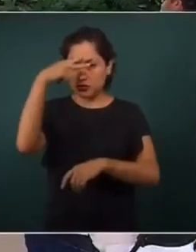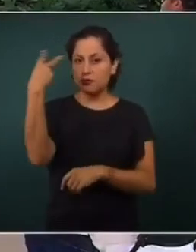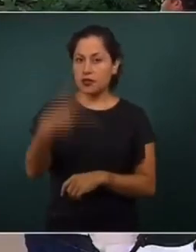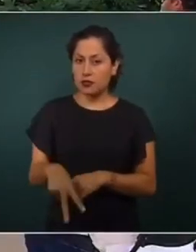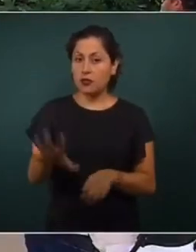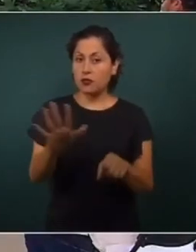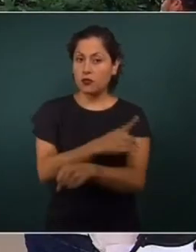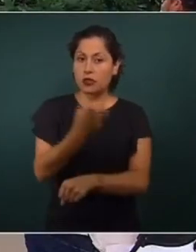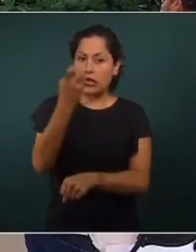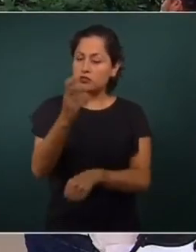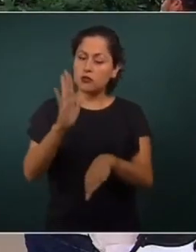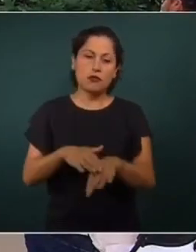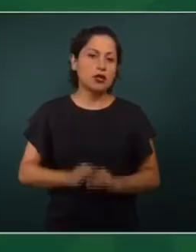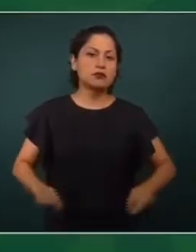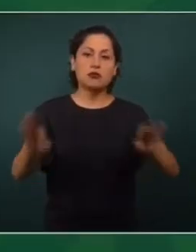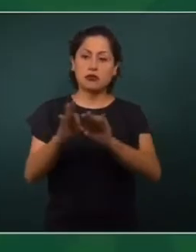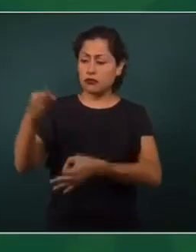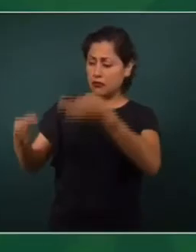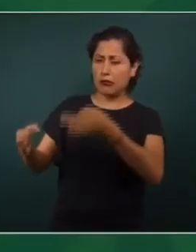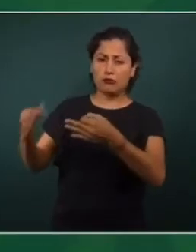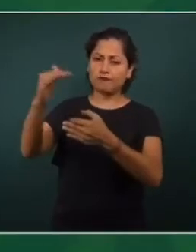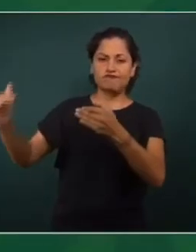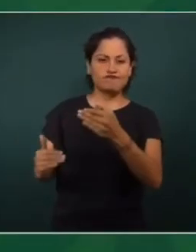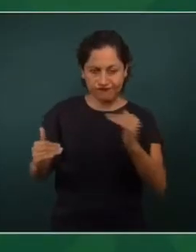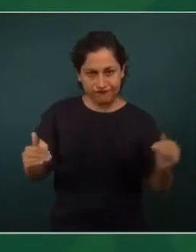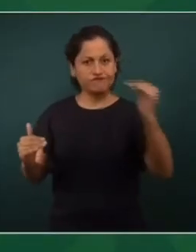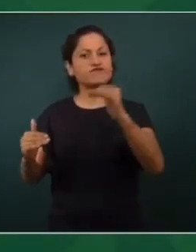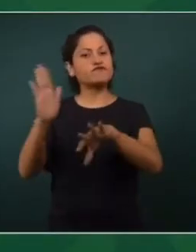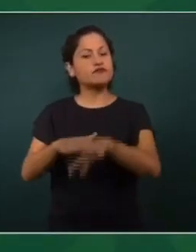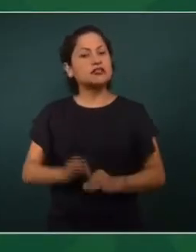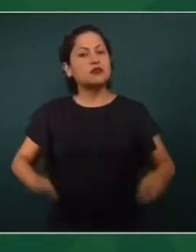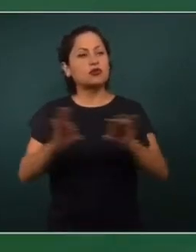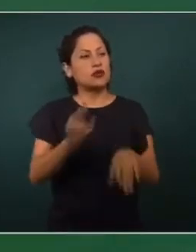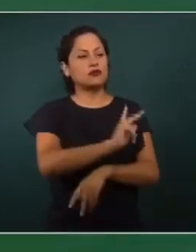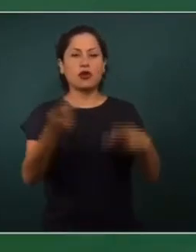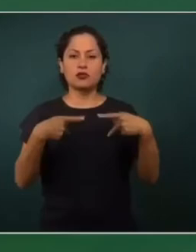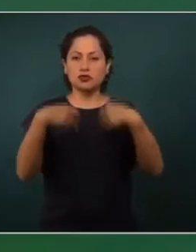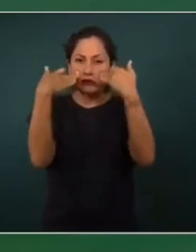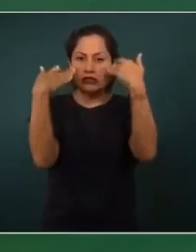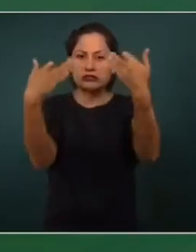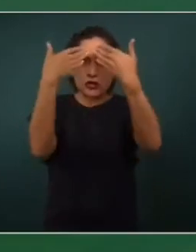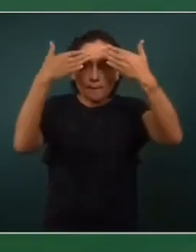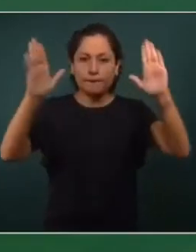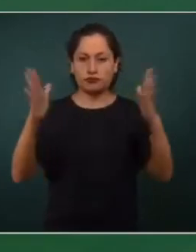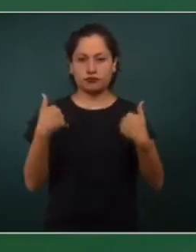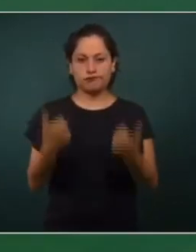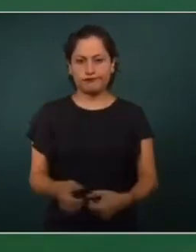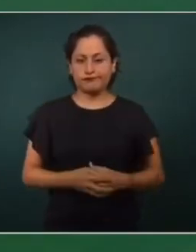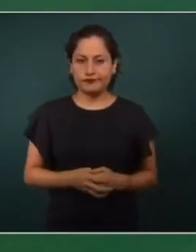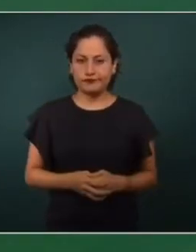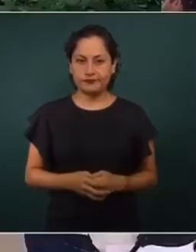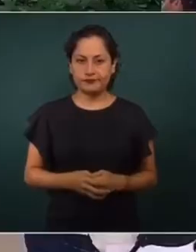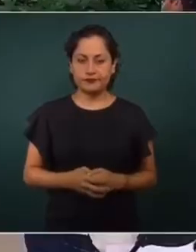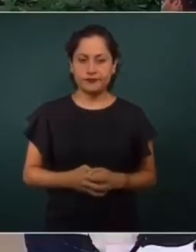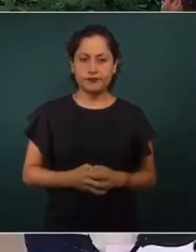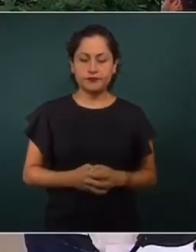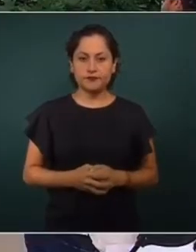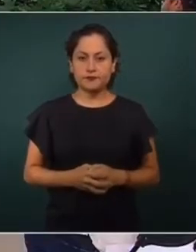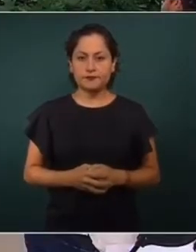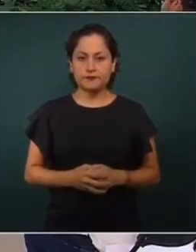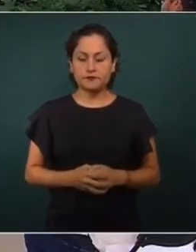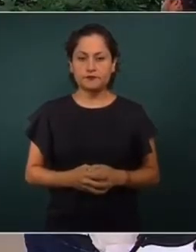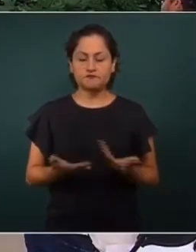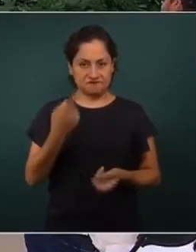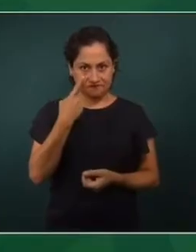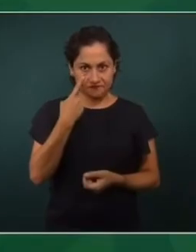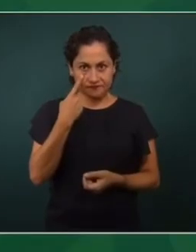encima De Cualquier Procedimiento Legal Es lo mismo No Porque